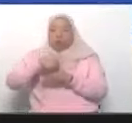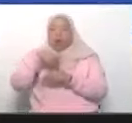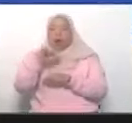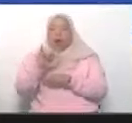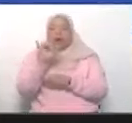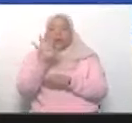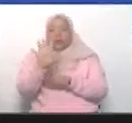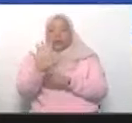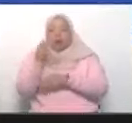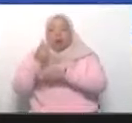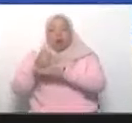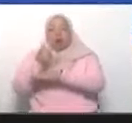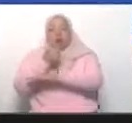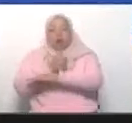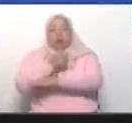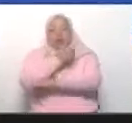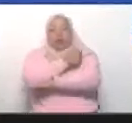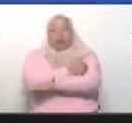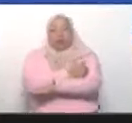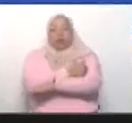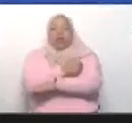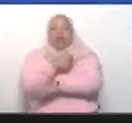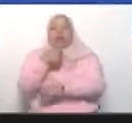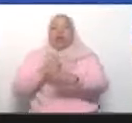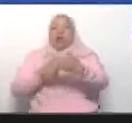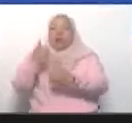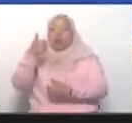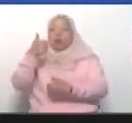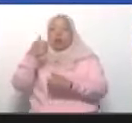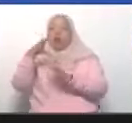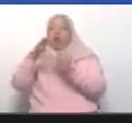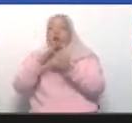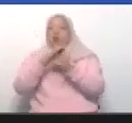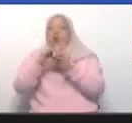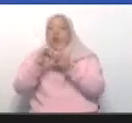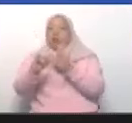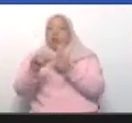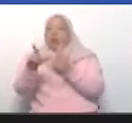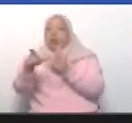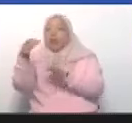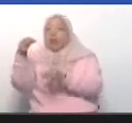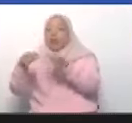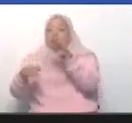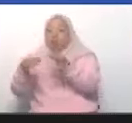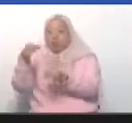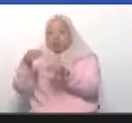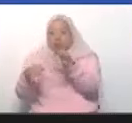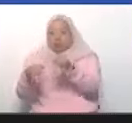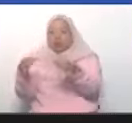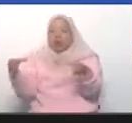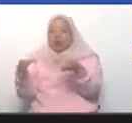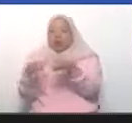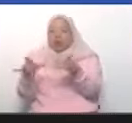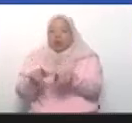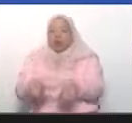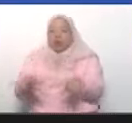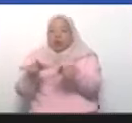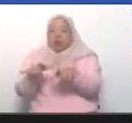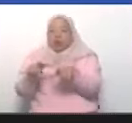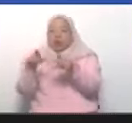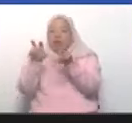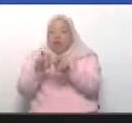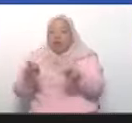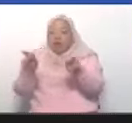elevaron estas cinco preguntas a la sala constitucional del Tribunal Supremo de Justicia para hacer